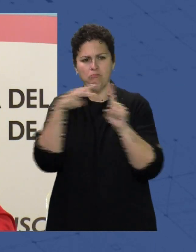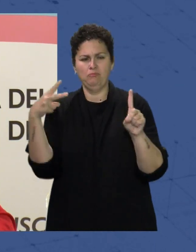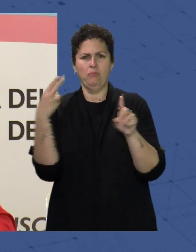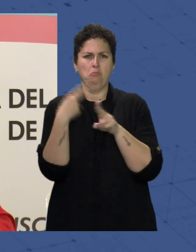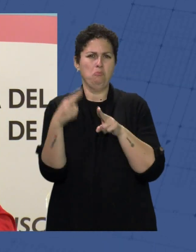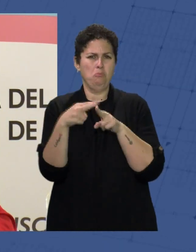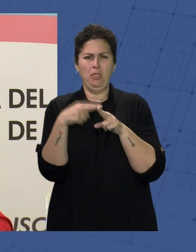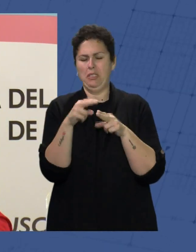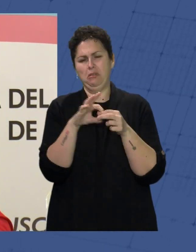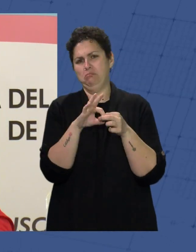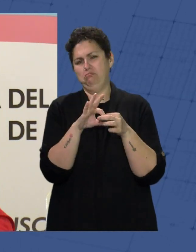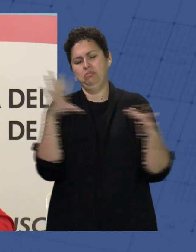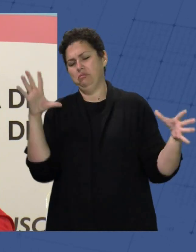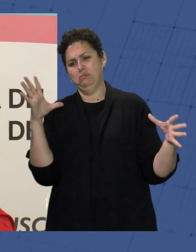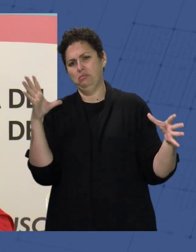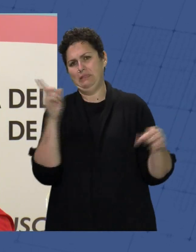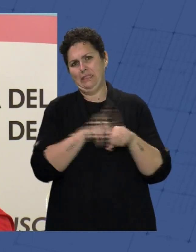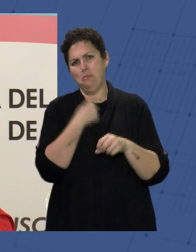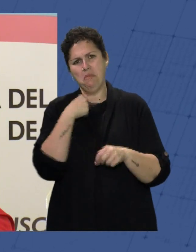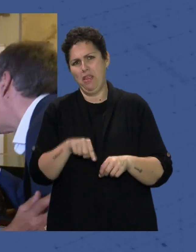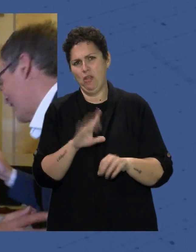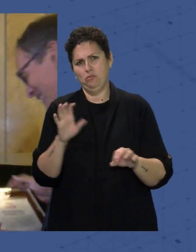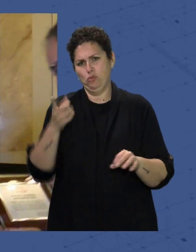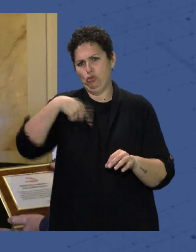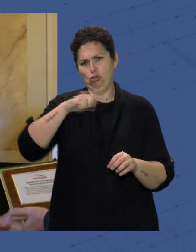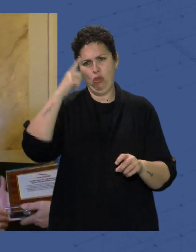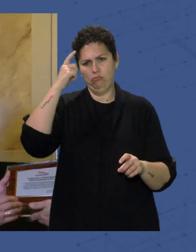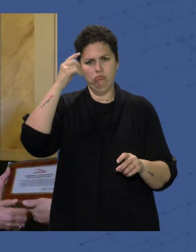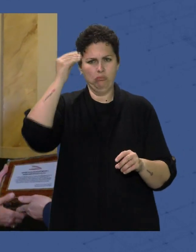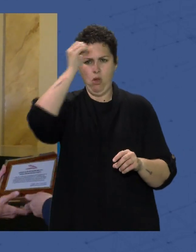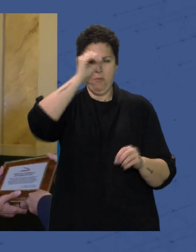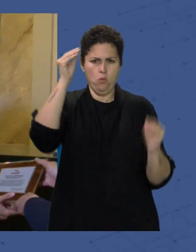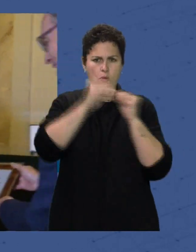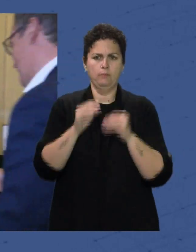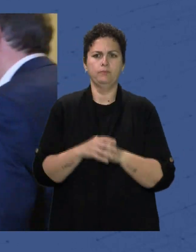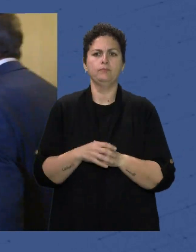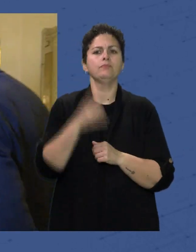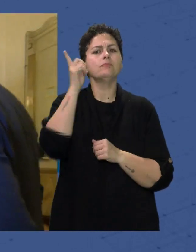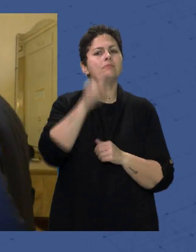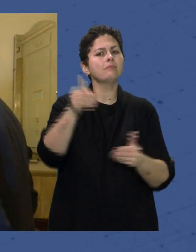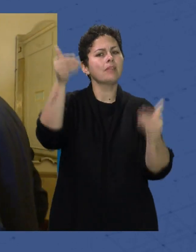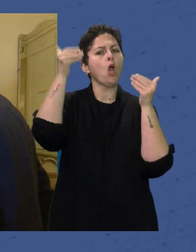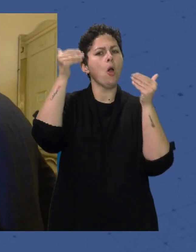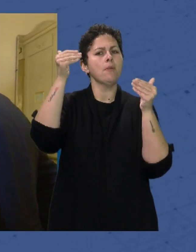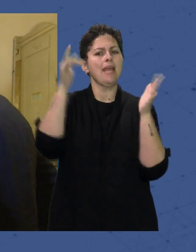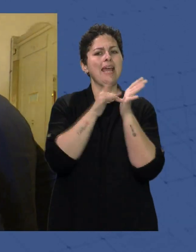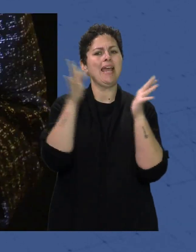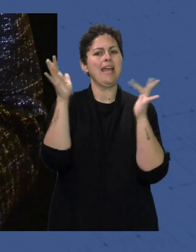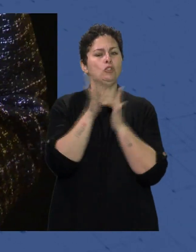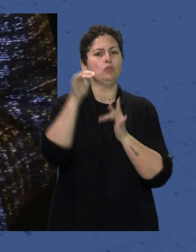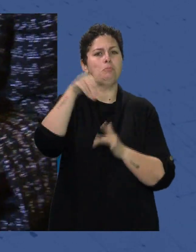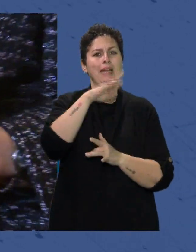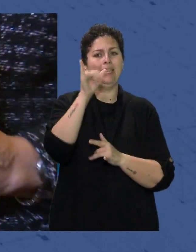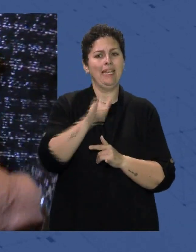Es tiempo perdido Y yo creo que esa idea Nos une a todos Los que estamos aquí En el acto además Se llevó a cabo Un emocionado homenaje A Jesús Martínez Capel Que fue también